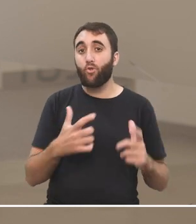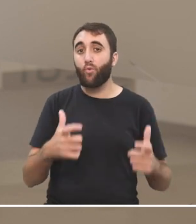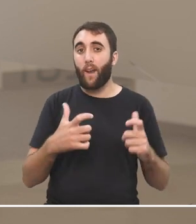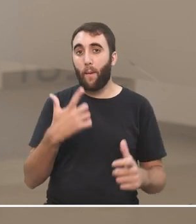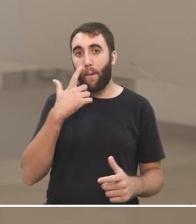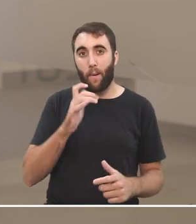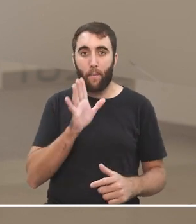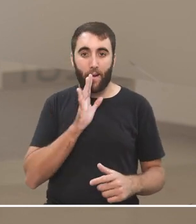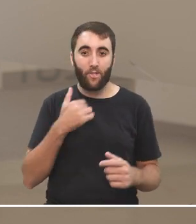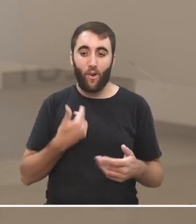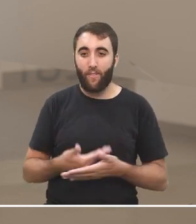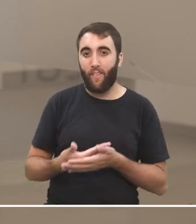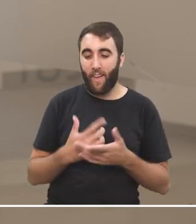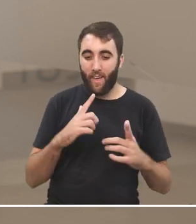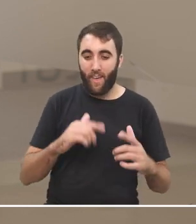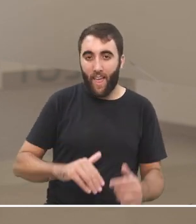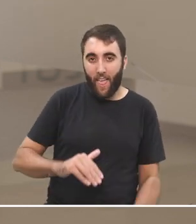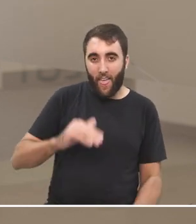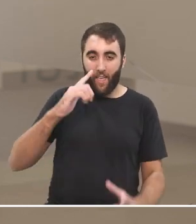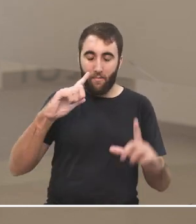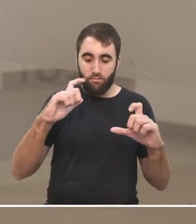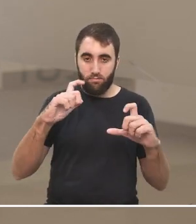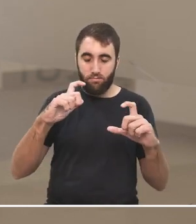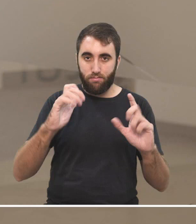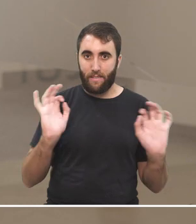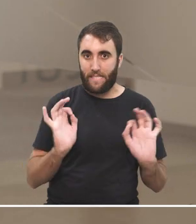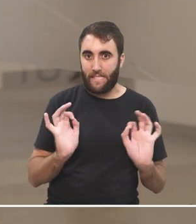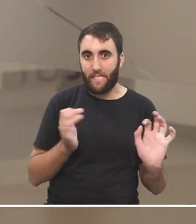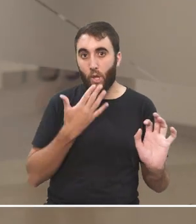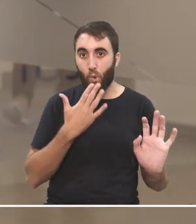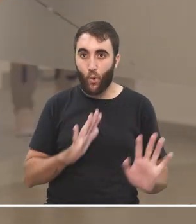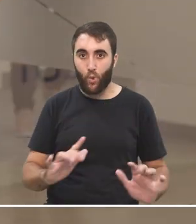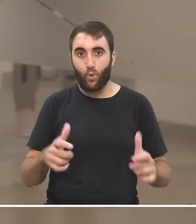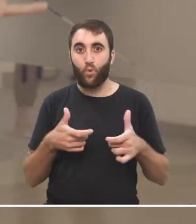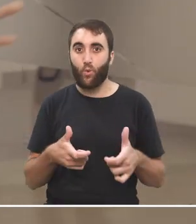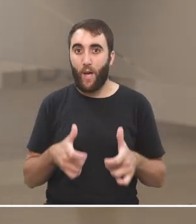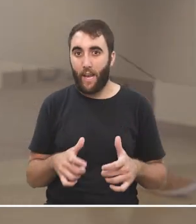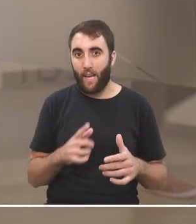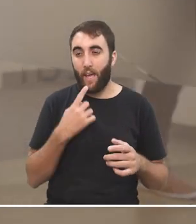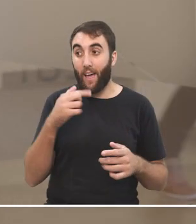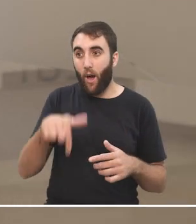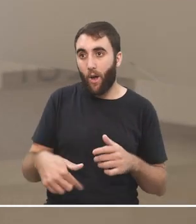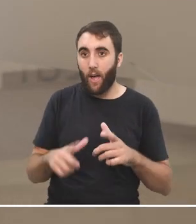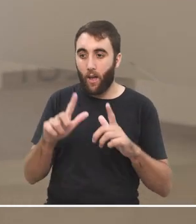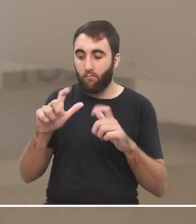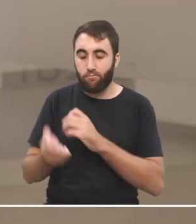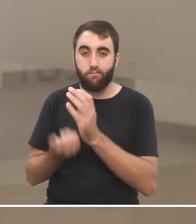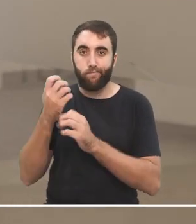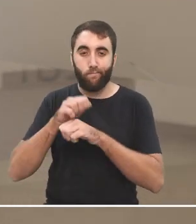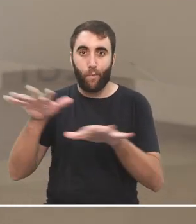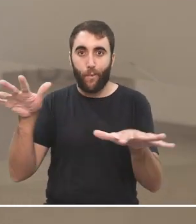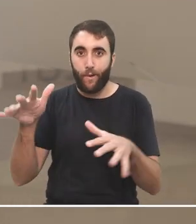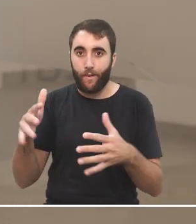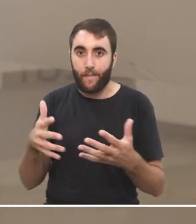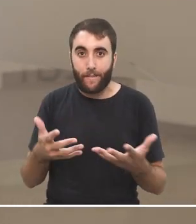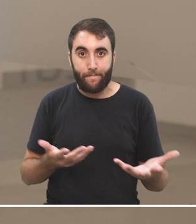fotos cuando era bebé o nena y quedó todo ahí circulando por internet ¿no? hay